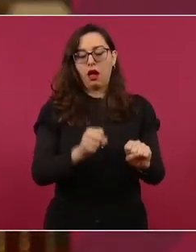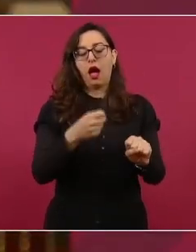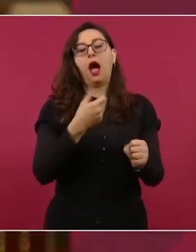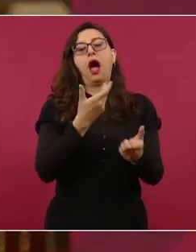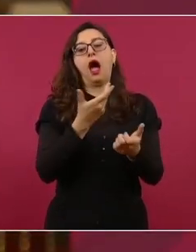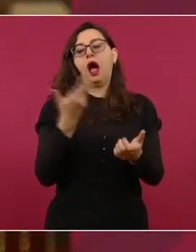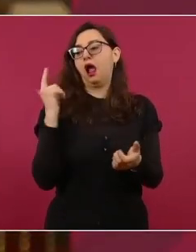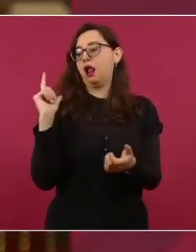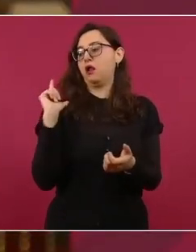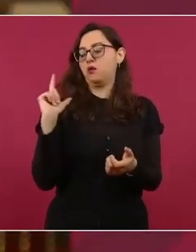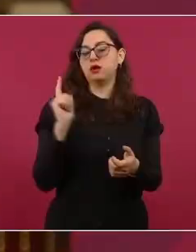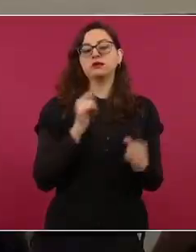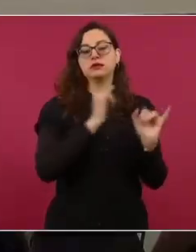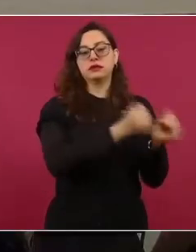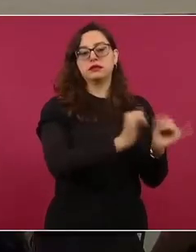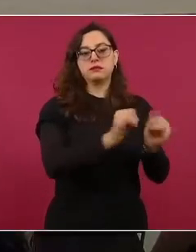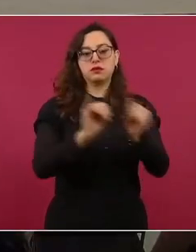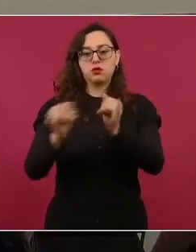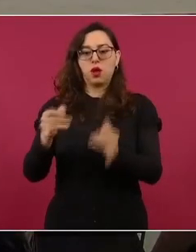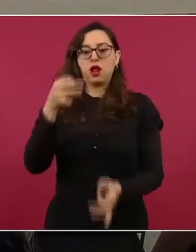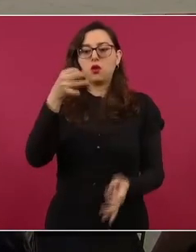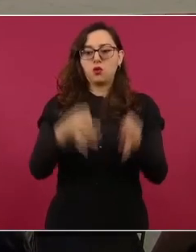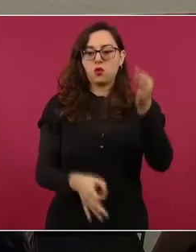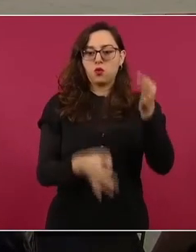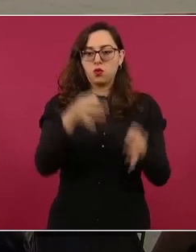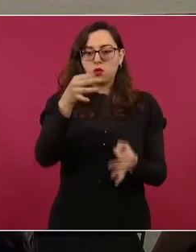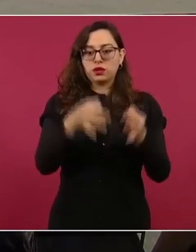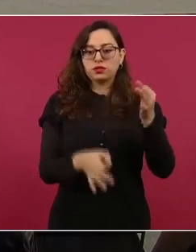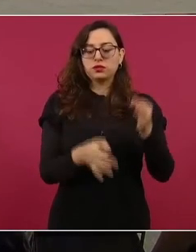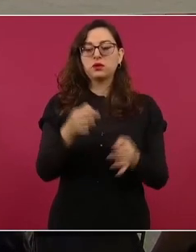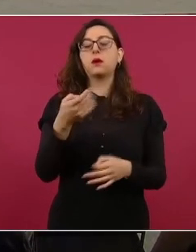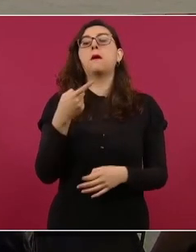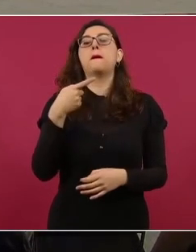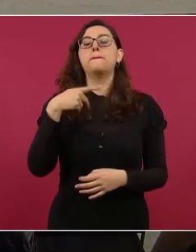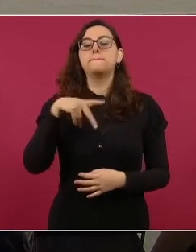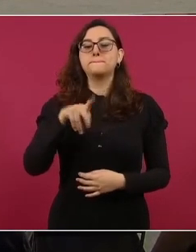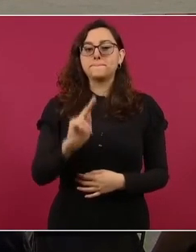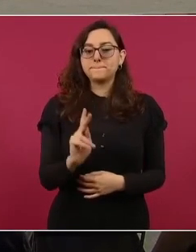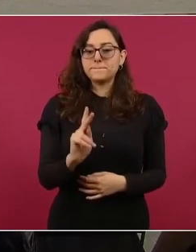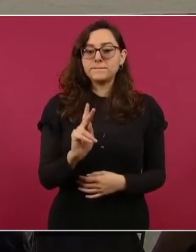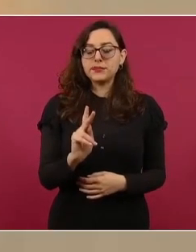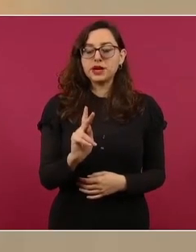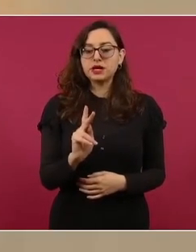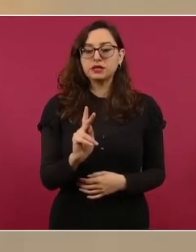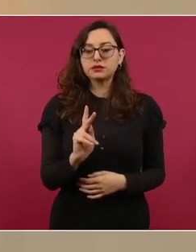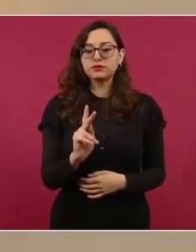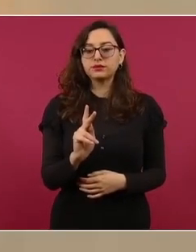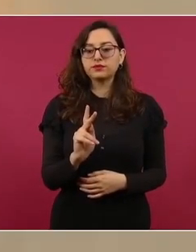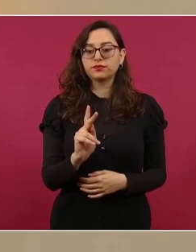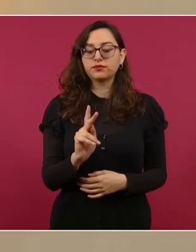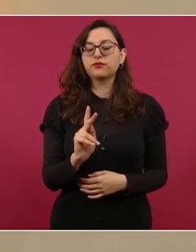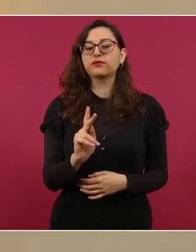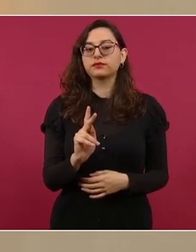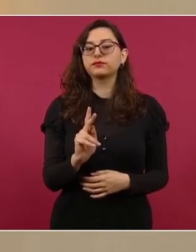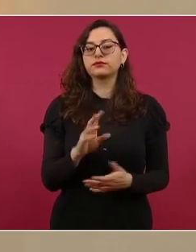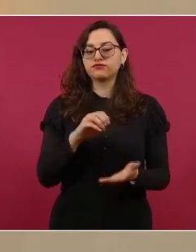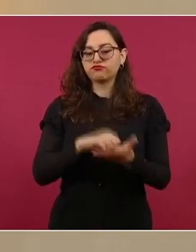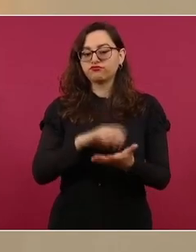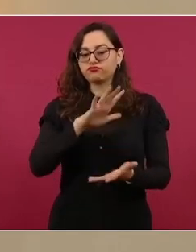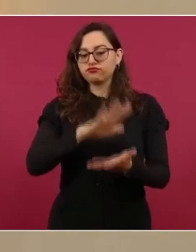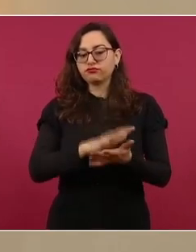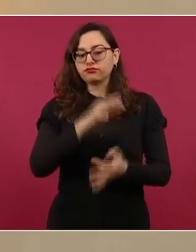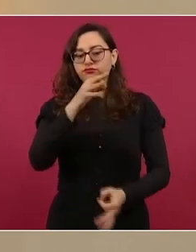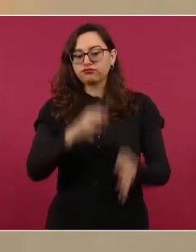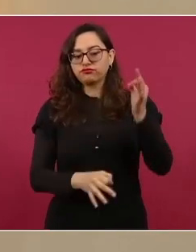día lunes 12 de diciembre. Sin embargo, en la audiencia se advirtió que la